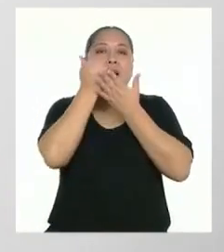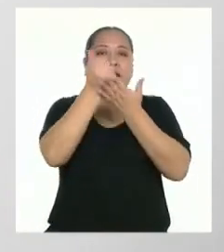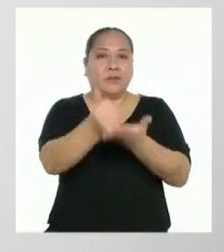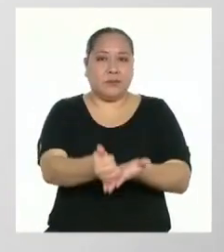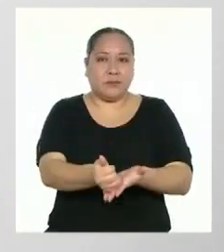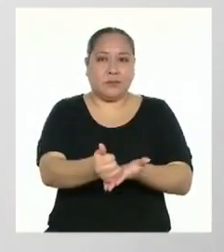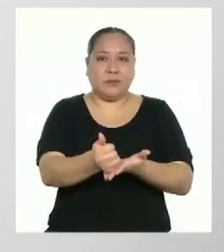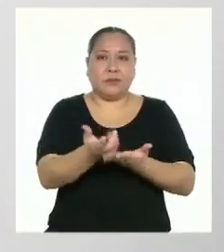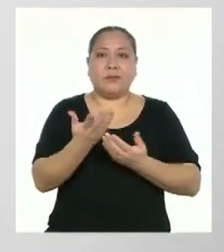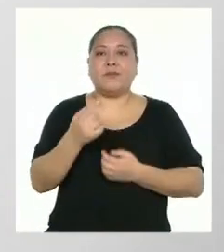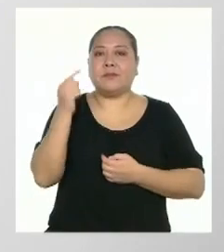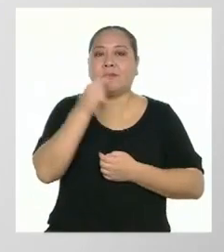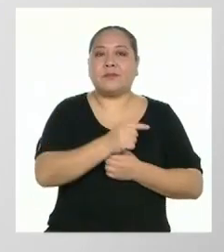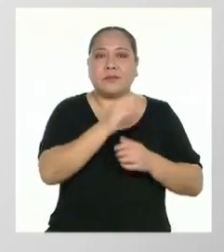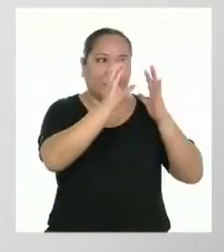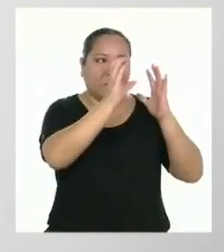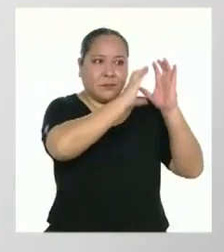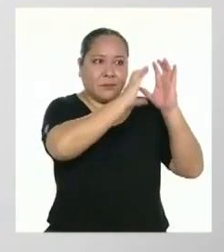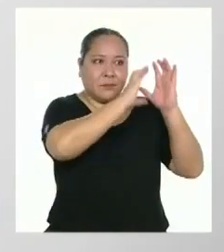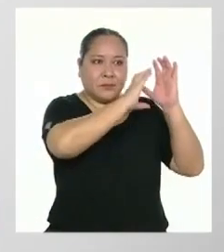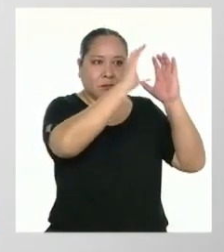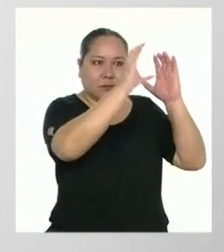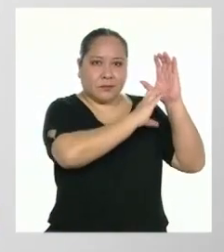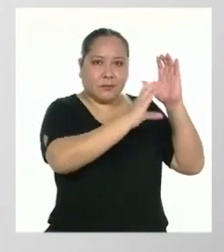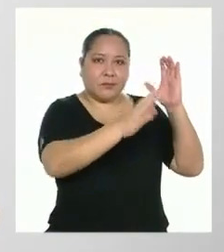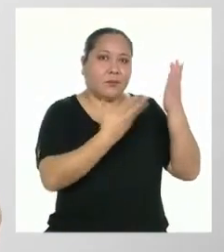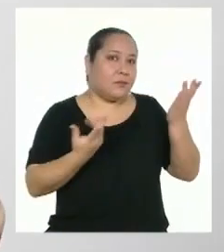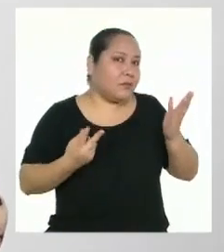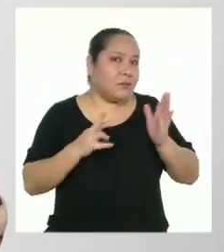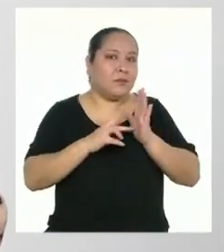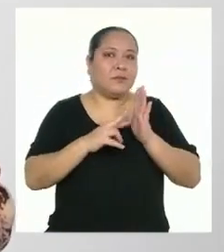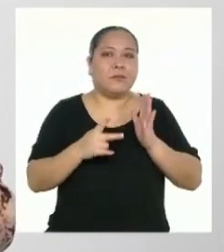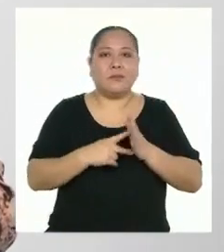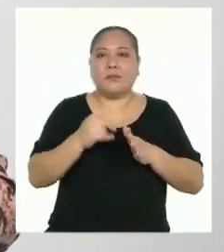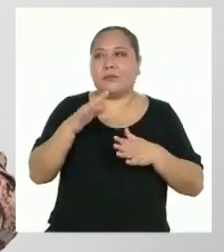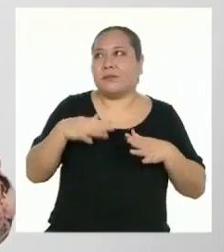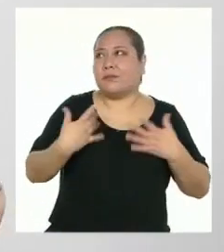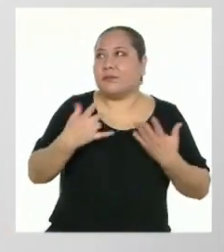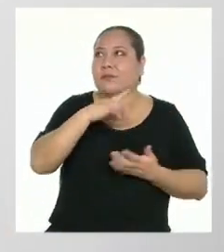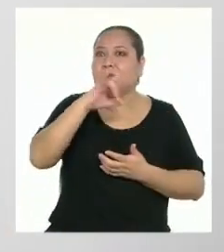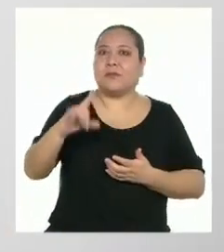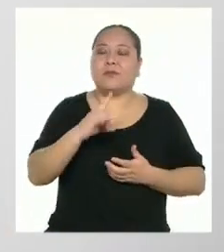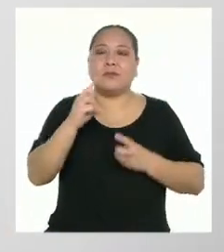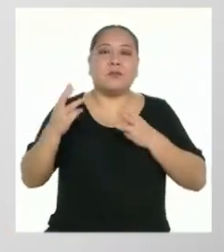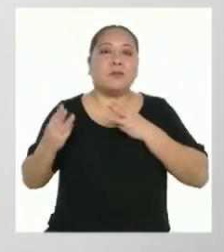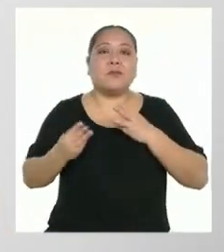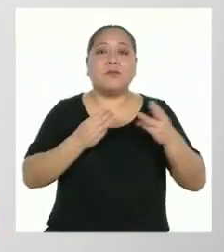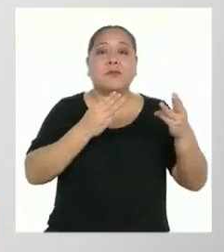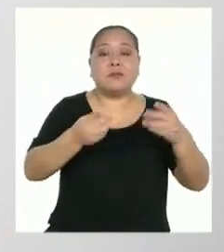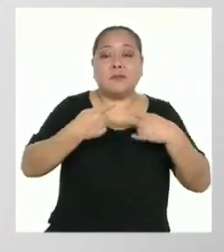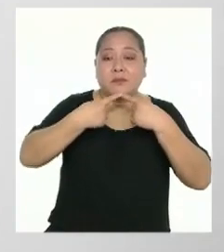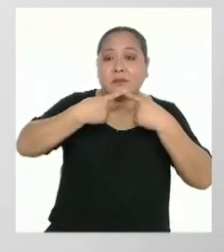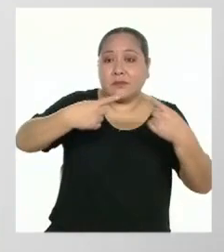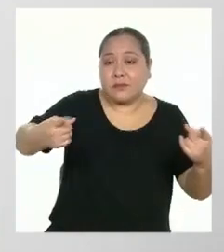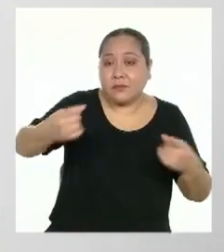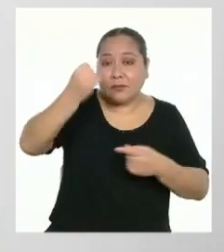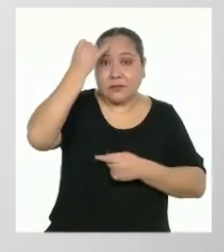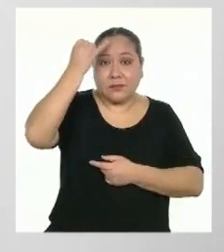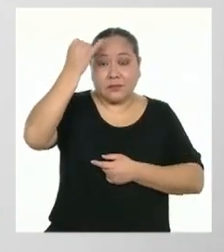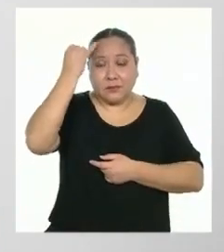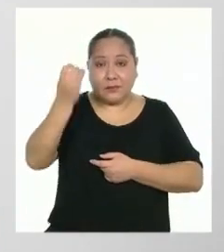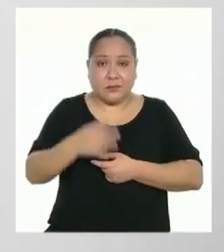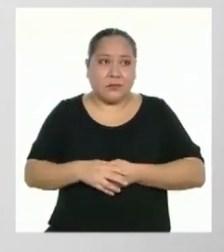recae en estas características. Es decir, lo podemos emplear como un medio de difusión de ideas,